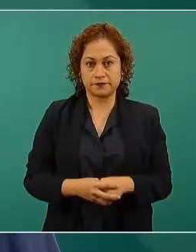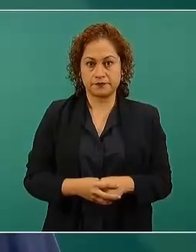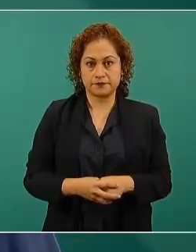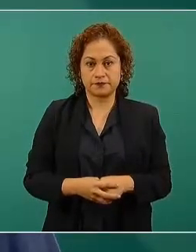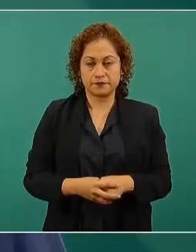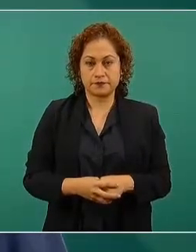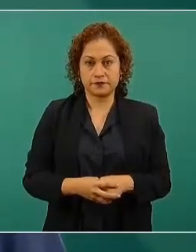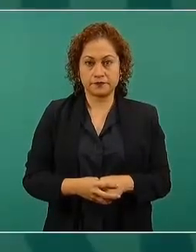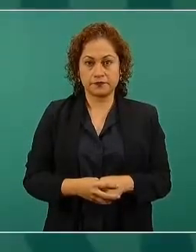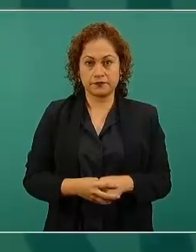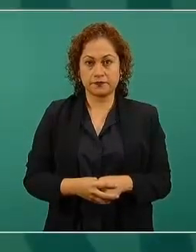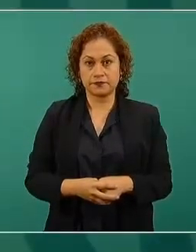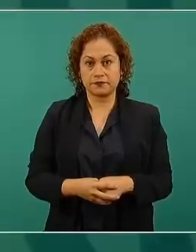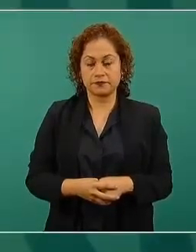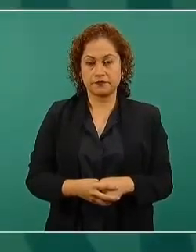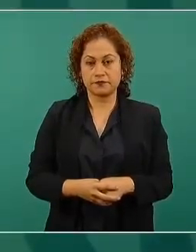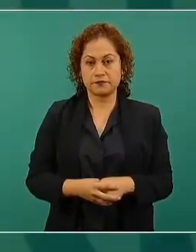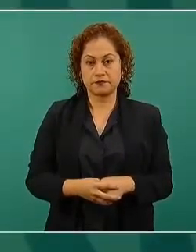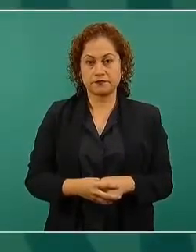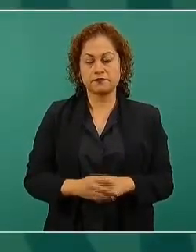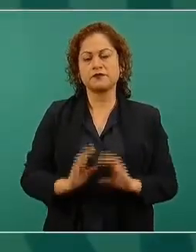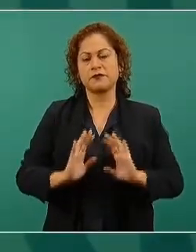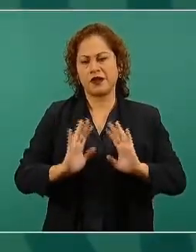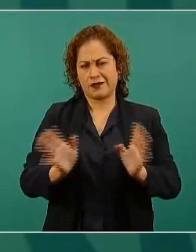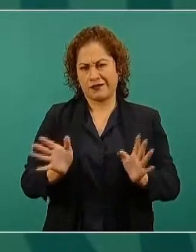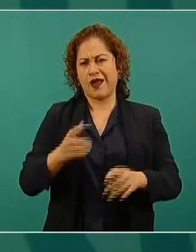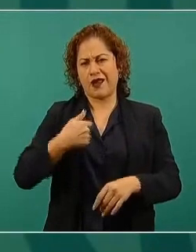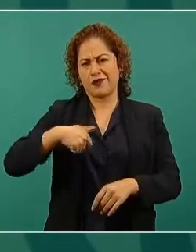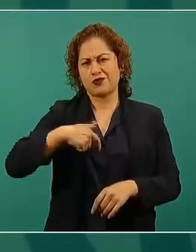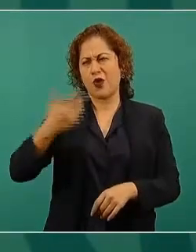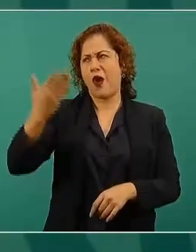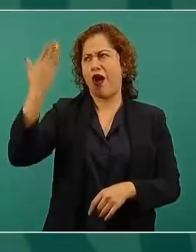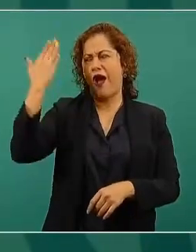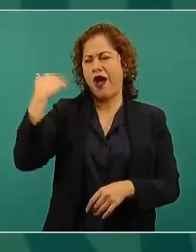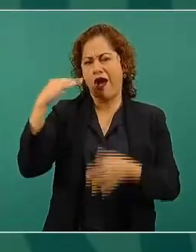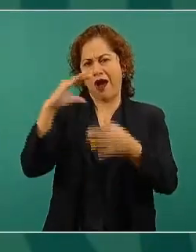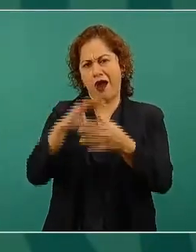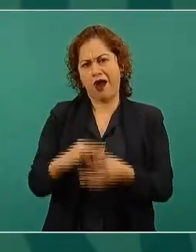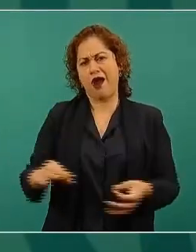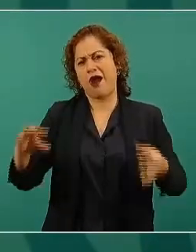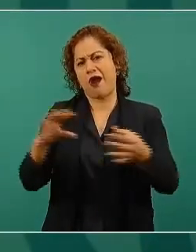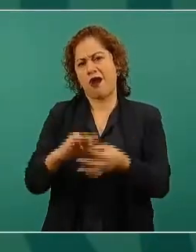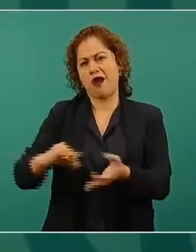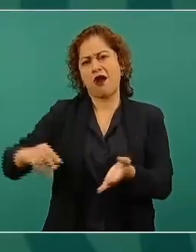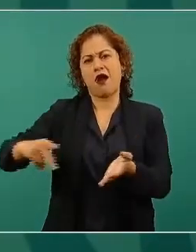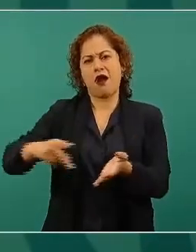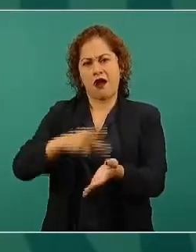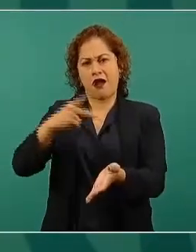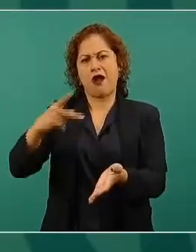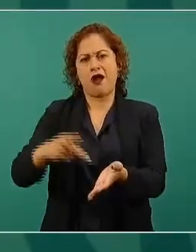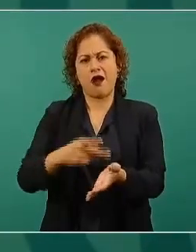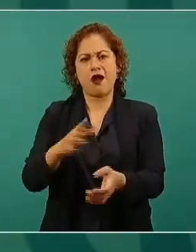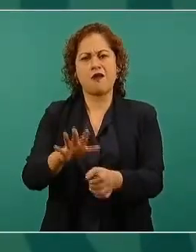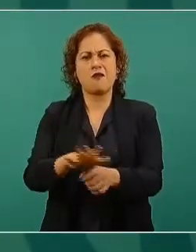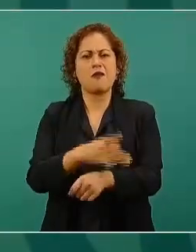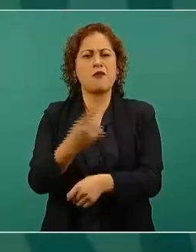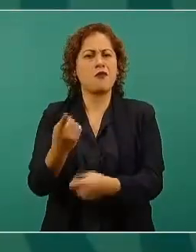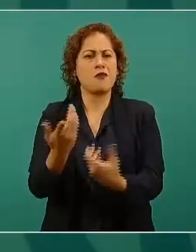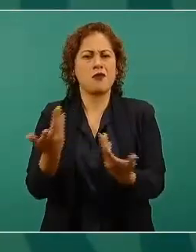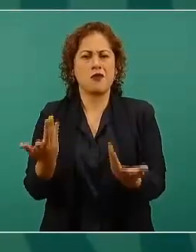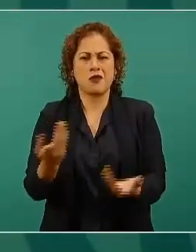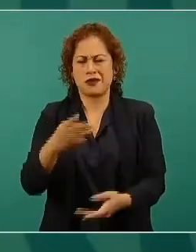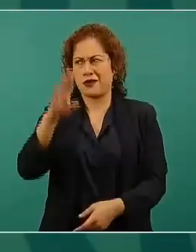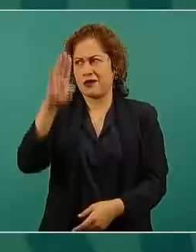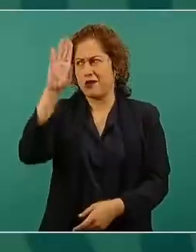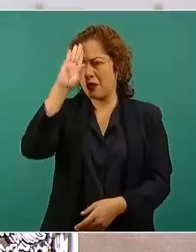ya hemos hablado de que llegaron al colmo de contratar estas empresas